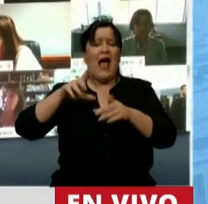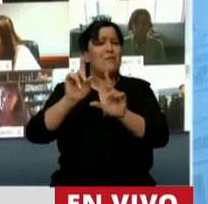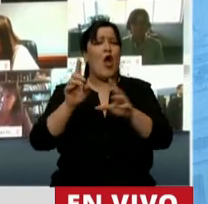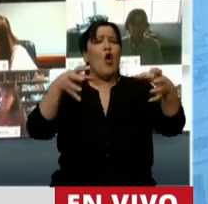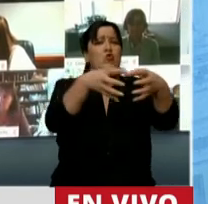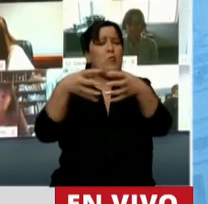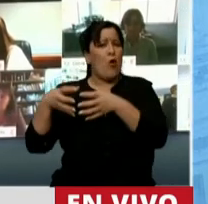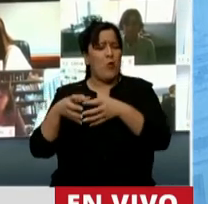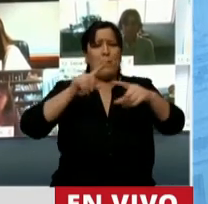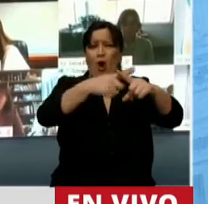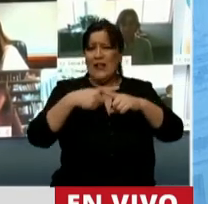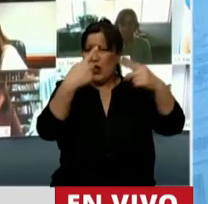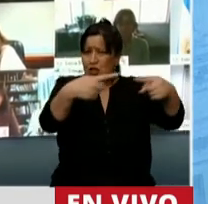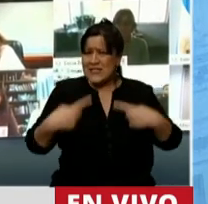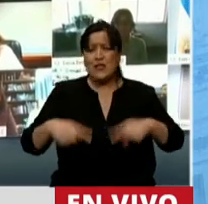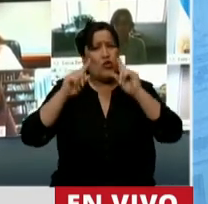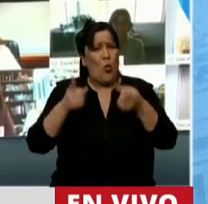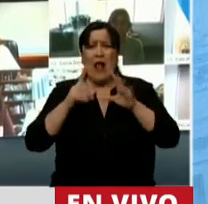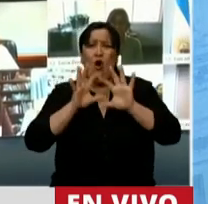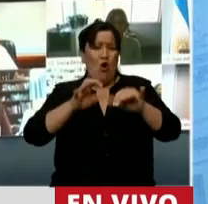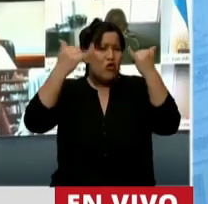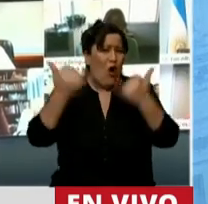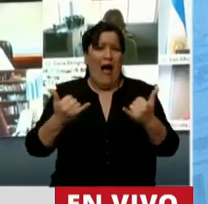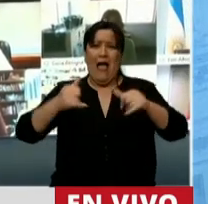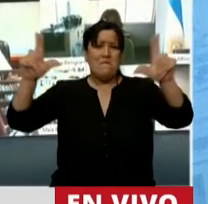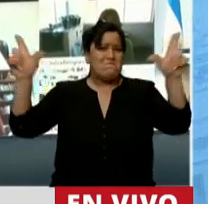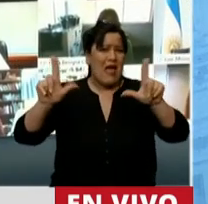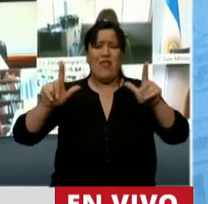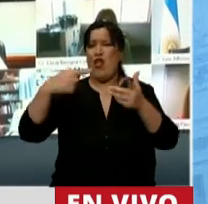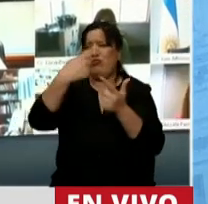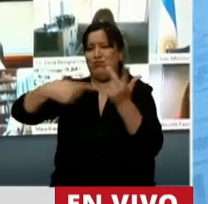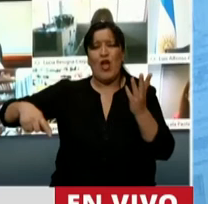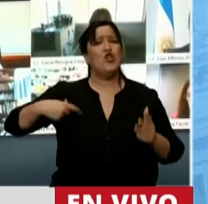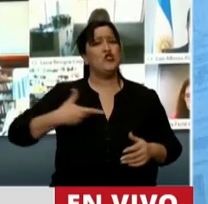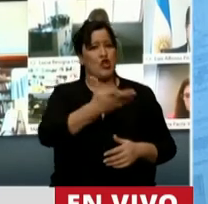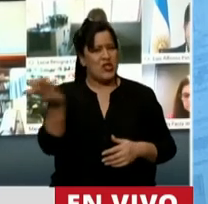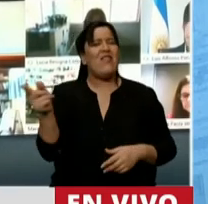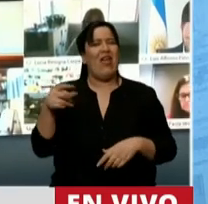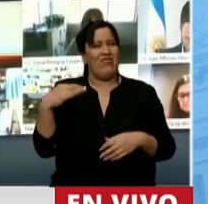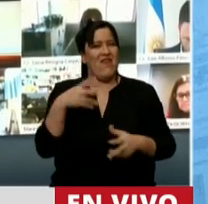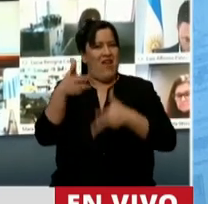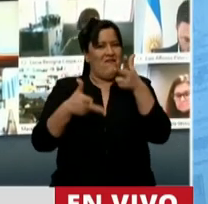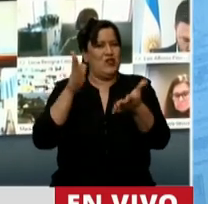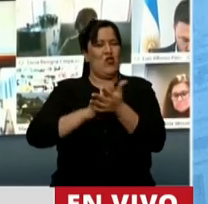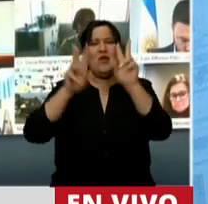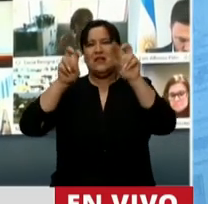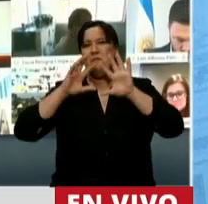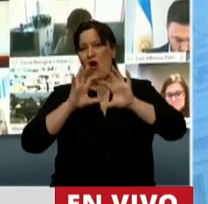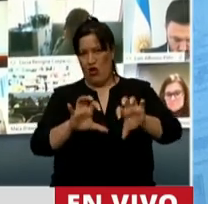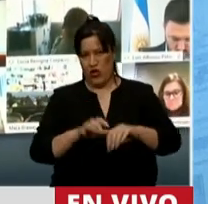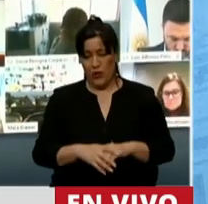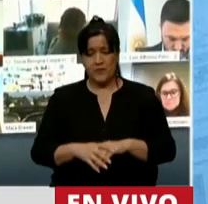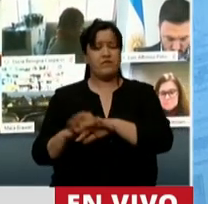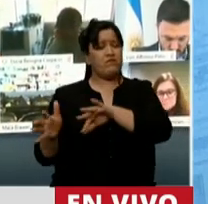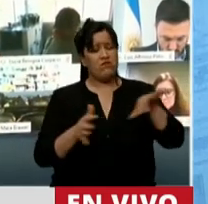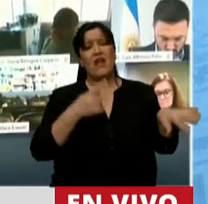bloques distintos, a los medios de comunicación, a la sociedad argentina, y creo que nosotros vamos a tener que dar un debate sobre esto. Finalmente,